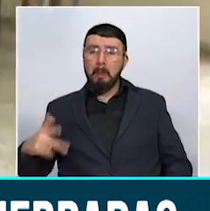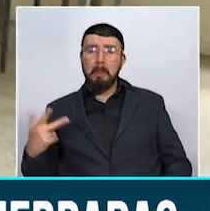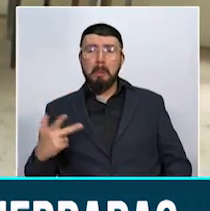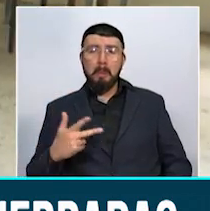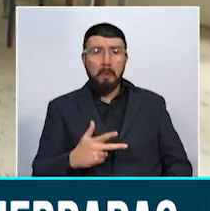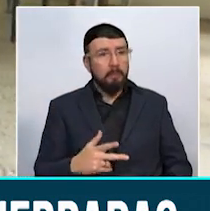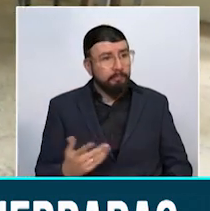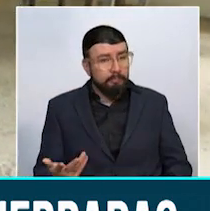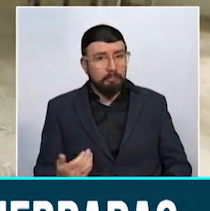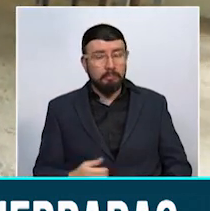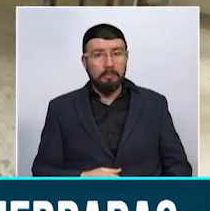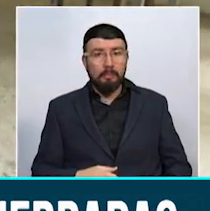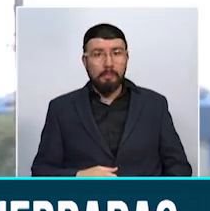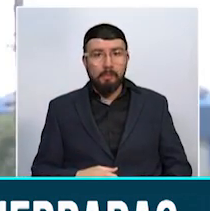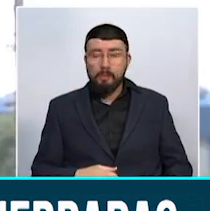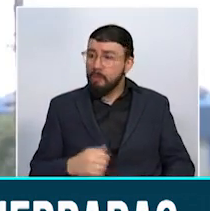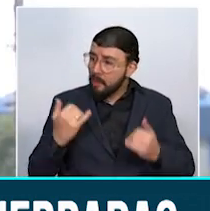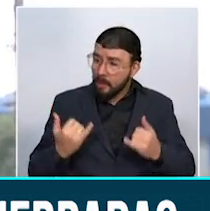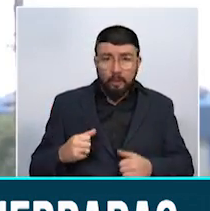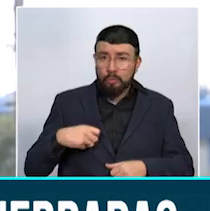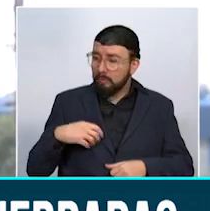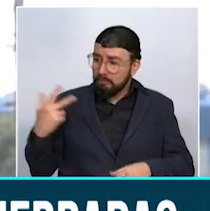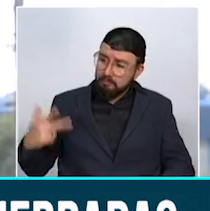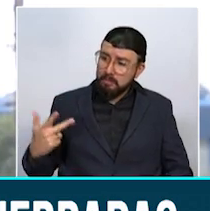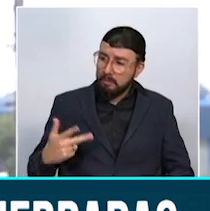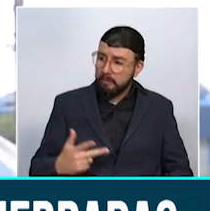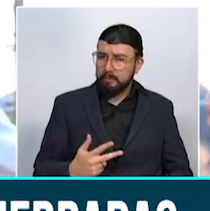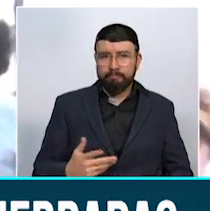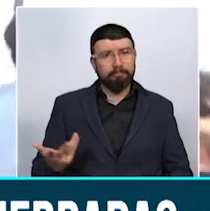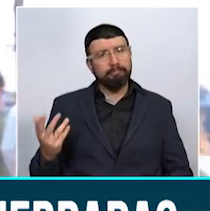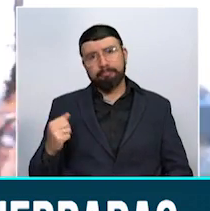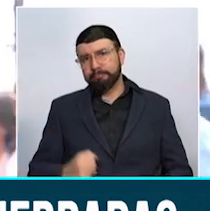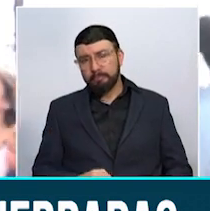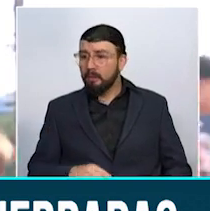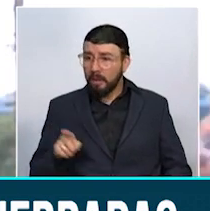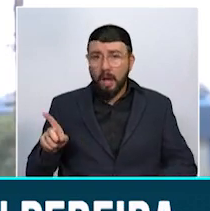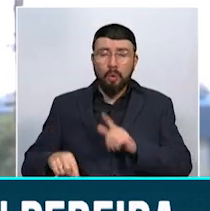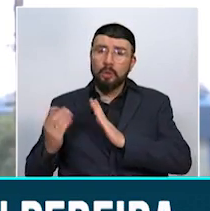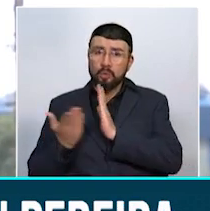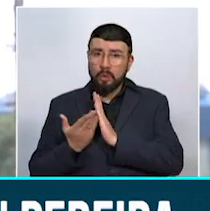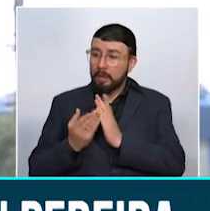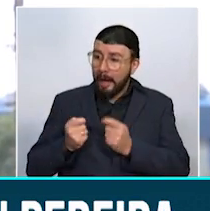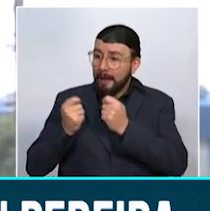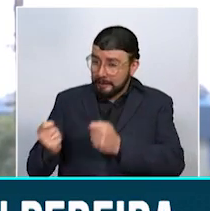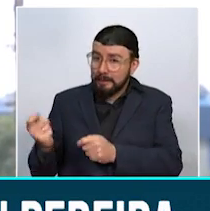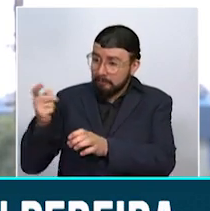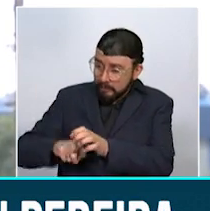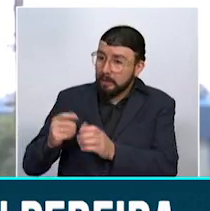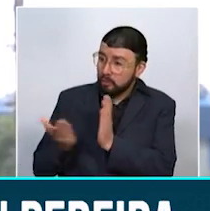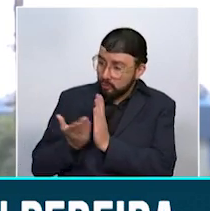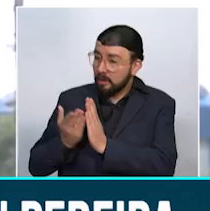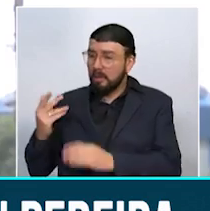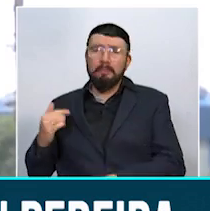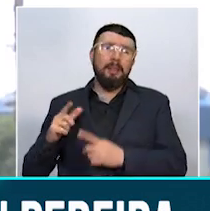Es el colmo que a estas alturas no tengan el transporte escolar porque digamos hay estudiantes que le asignan cupos escolares en